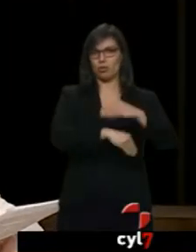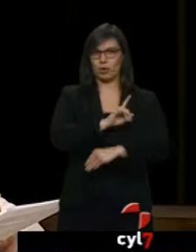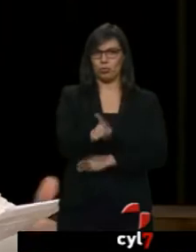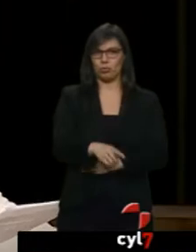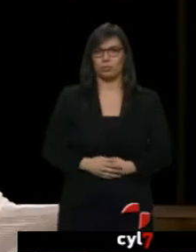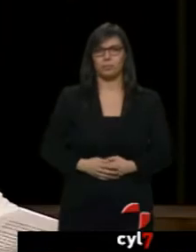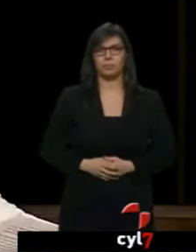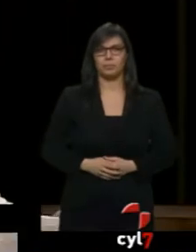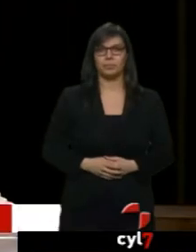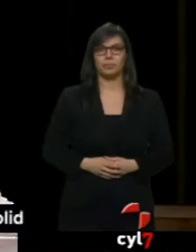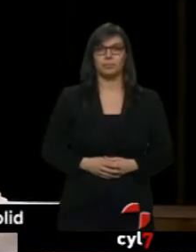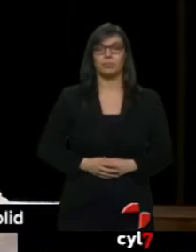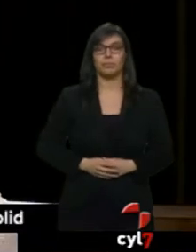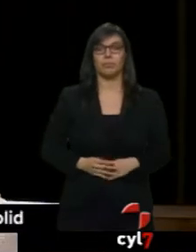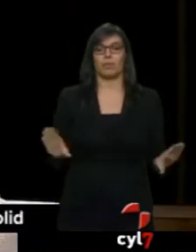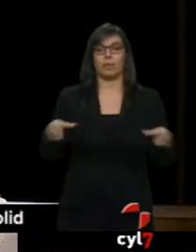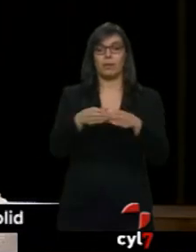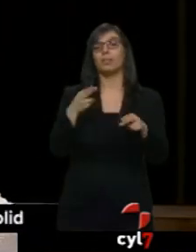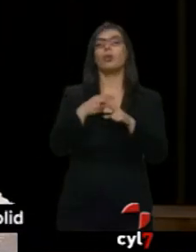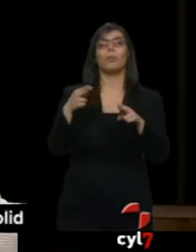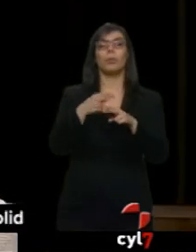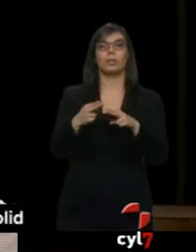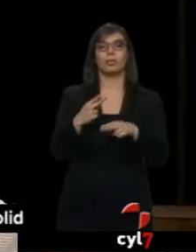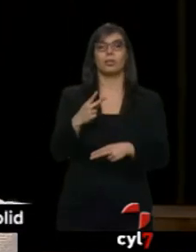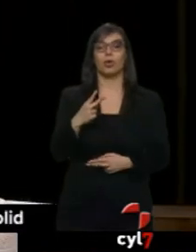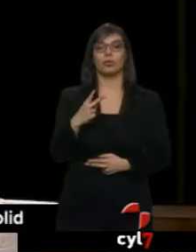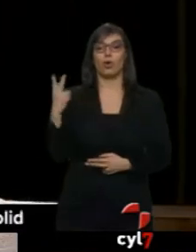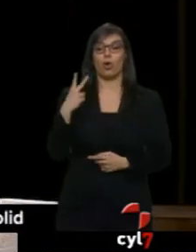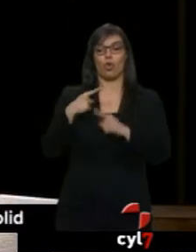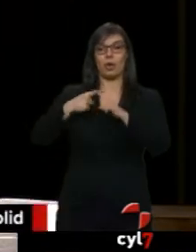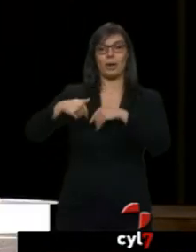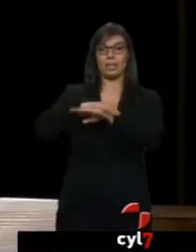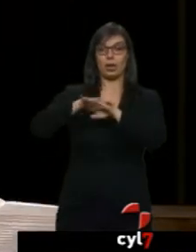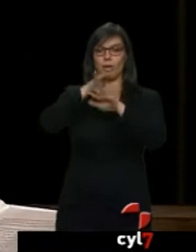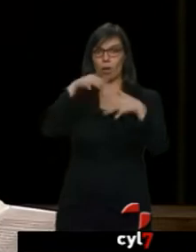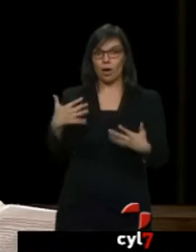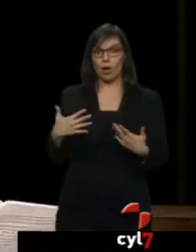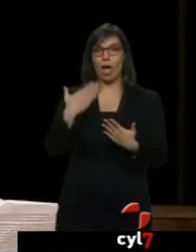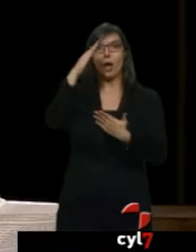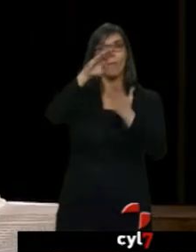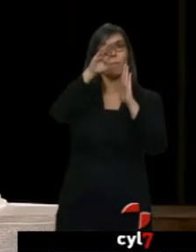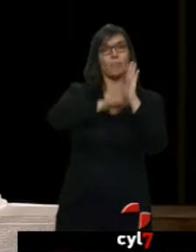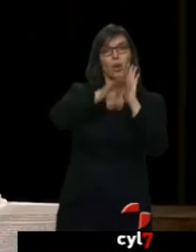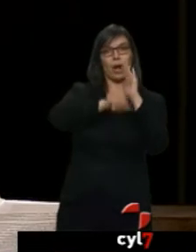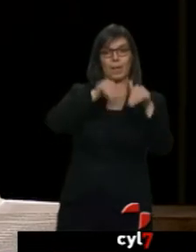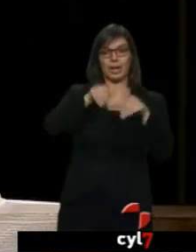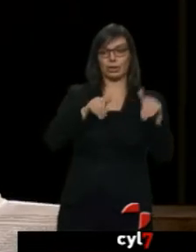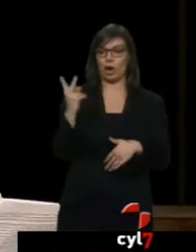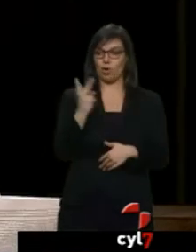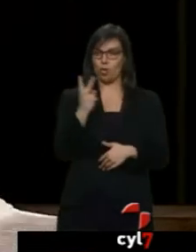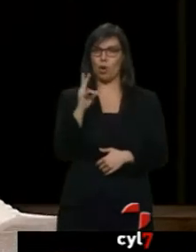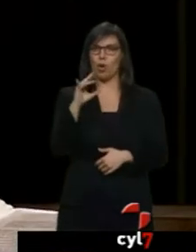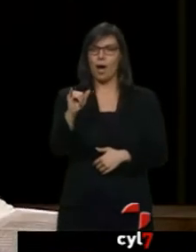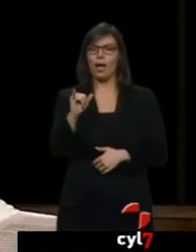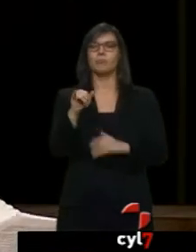Los dos partidos que, digamos, tienen el gobierno municipal... ...llevaban en sus programas electorales el apoyo y la